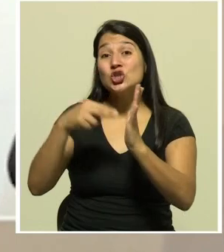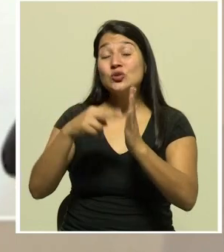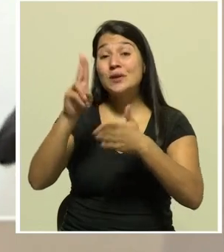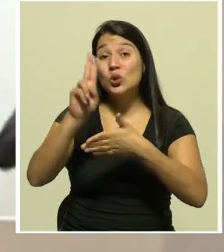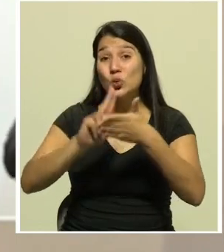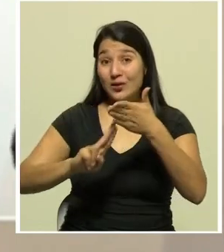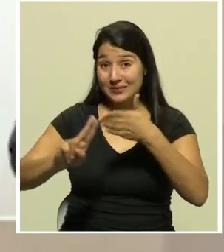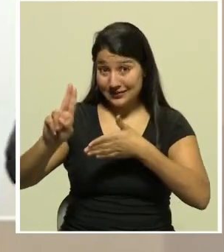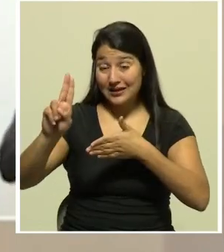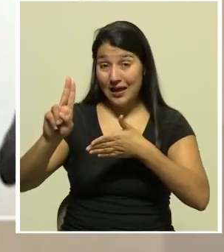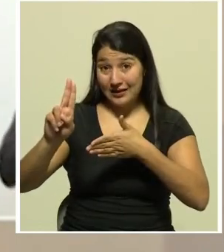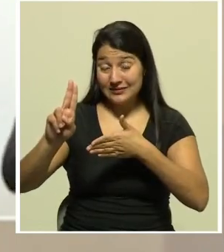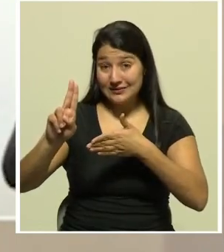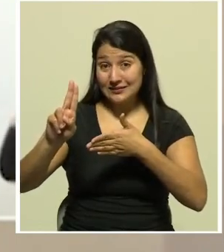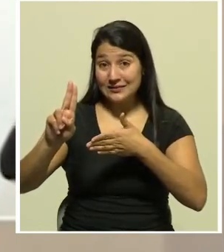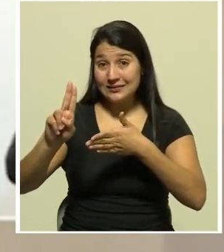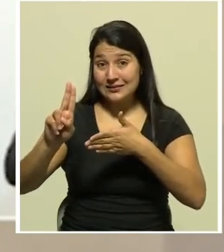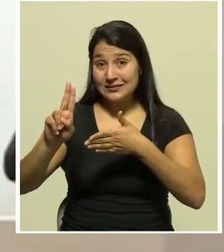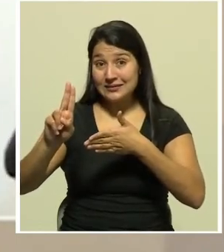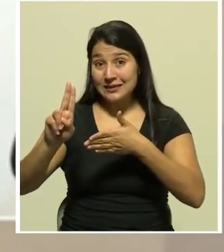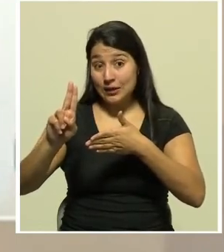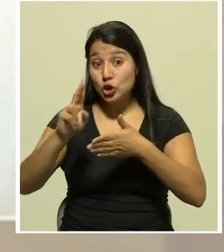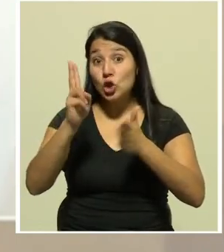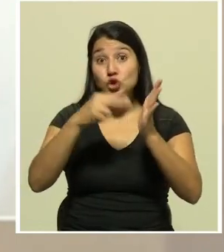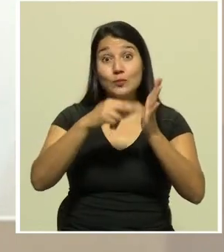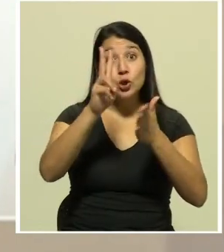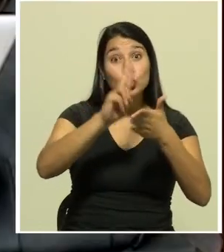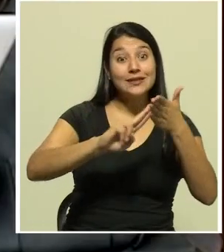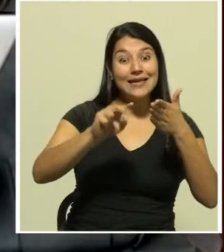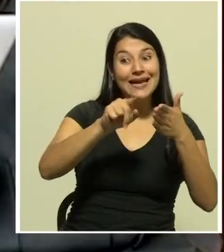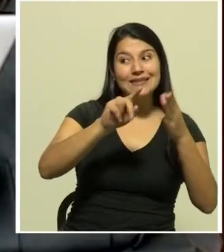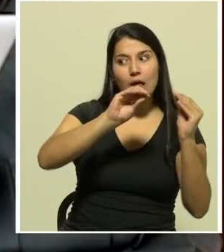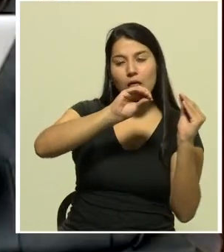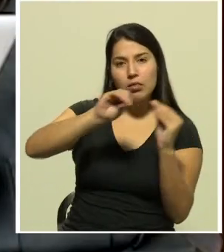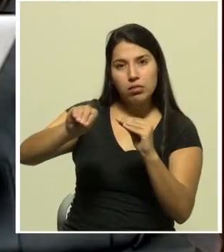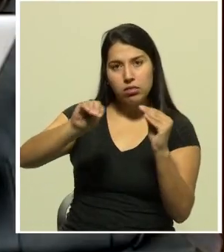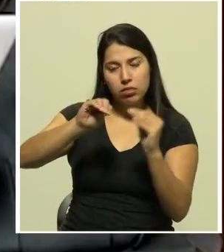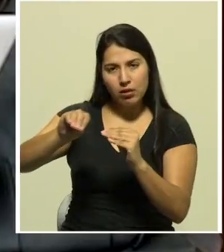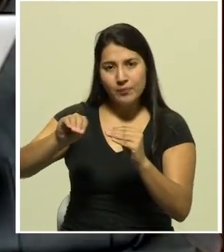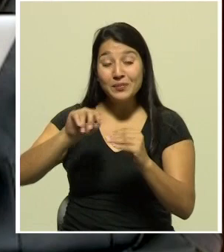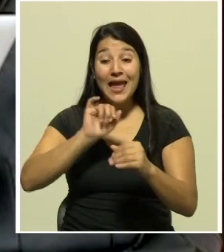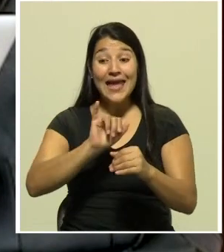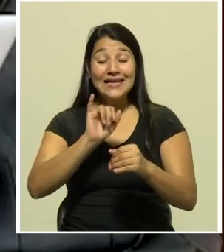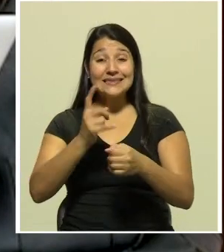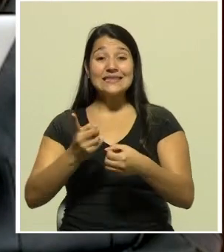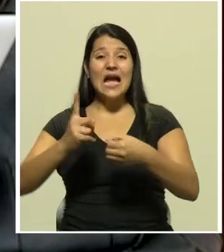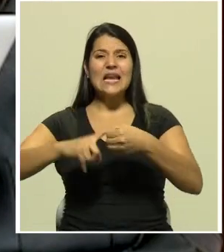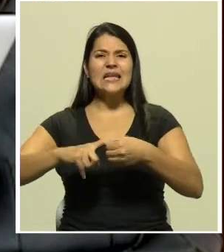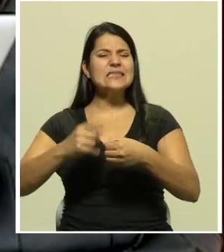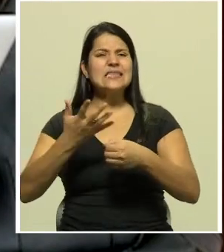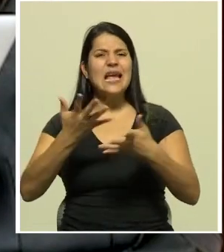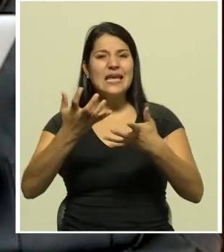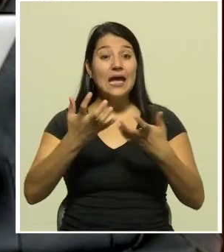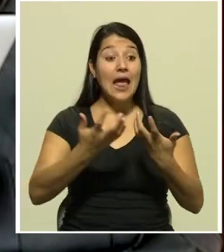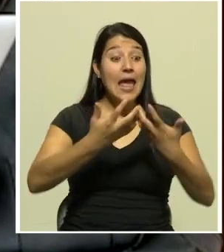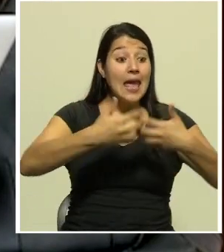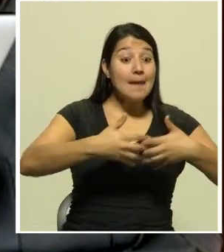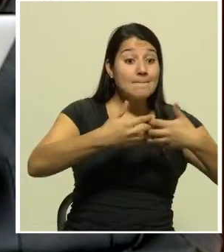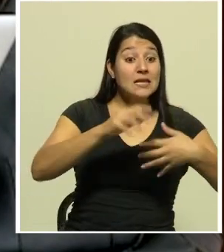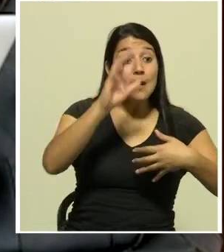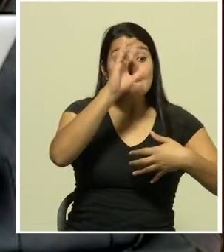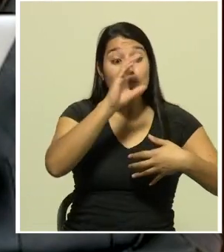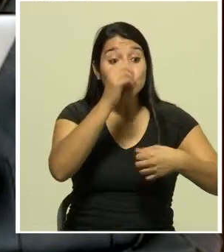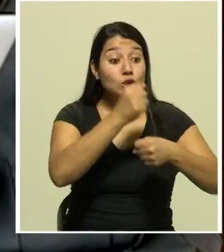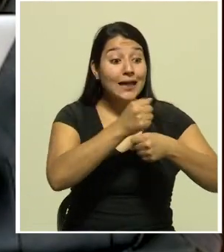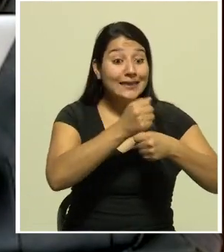que son las proveedoras de estos cursos Esta alianza pretende enlazar a las empresas que buscan contratar personal